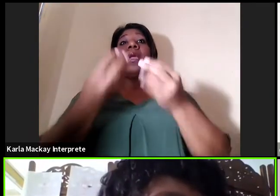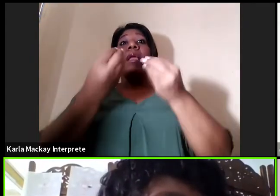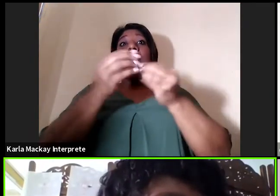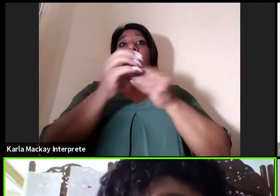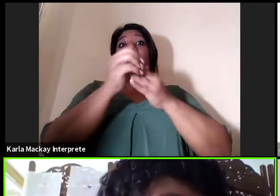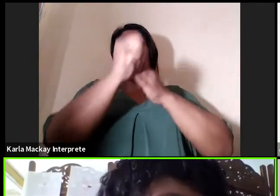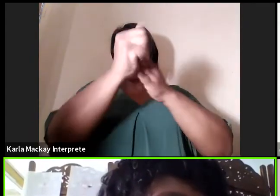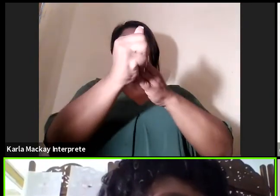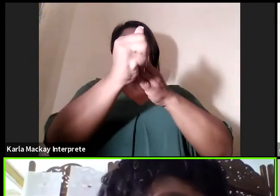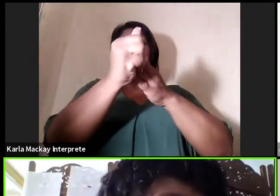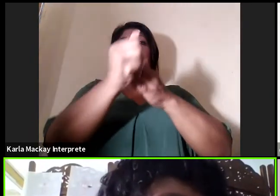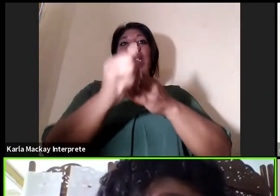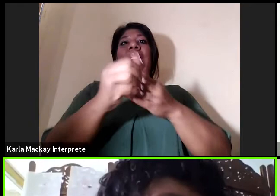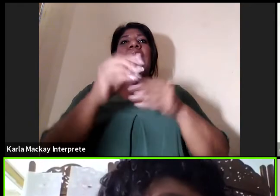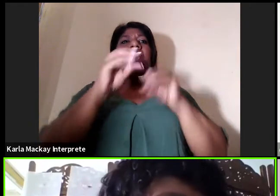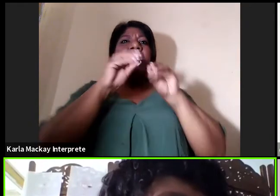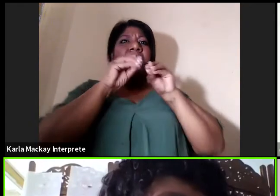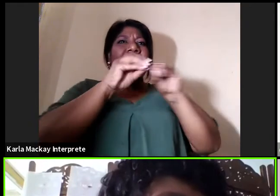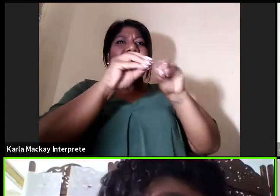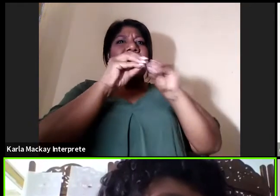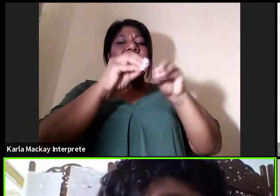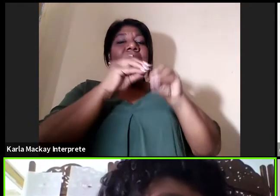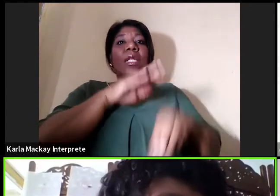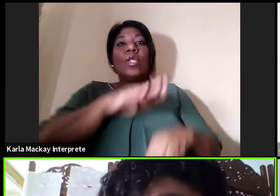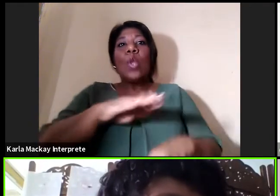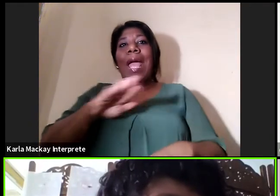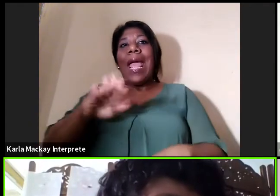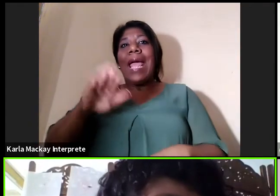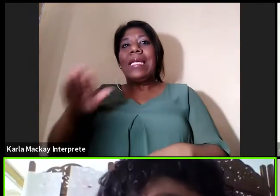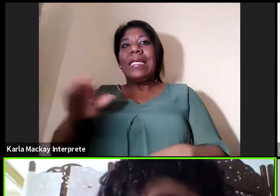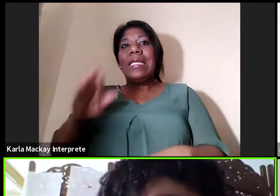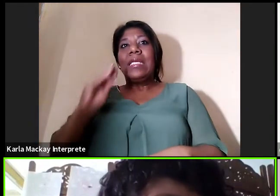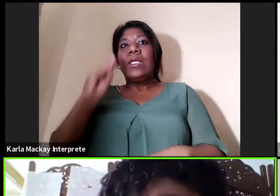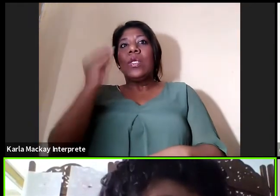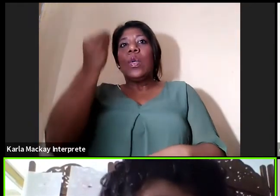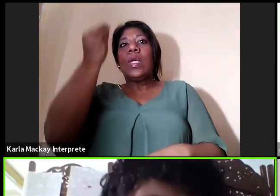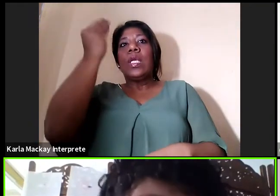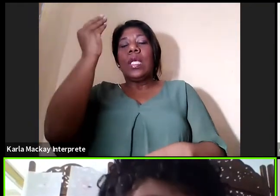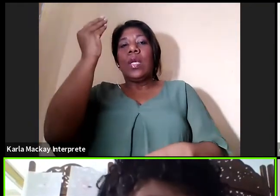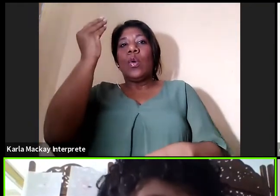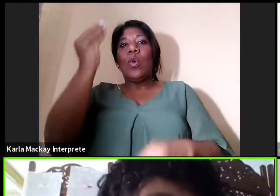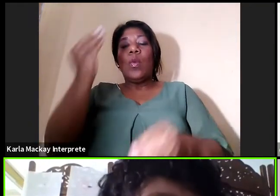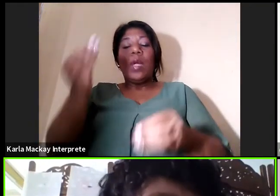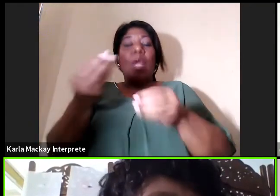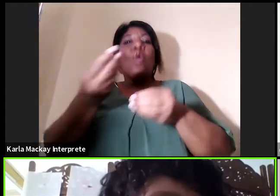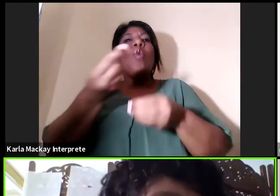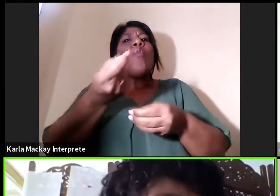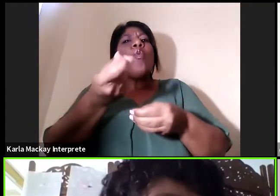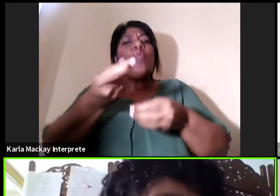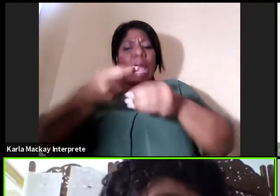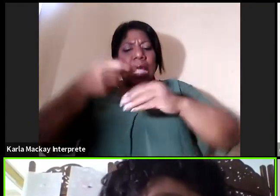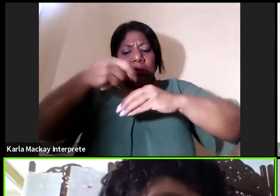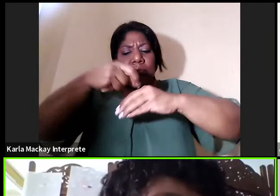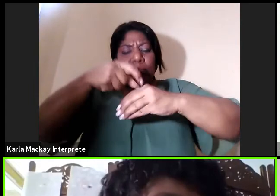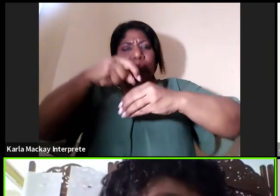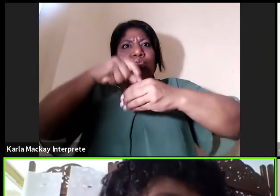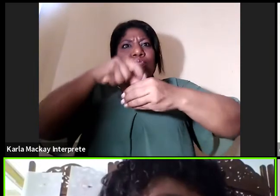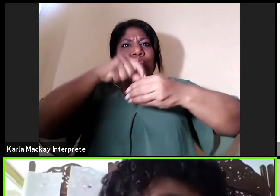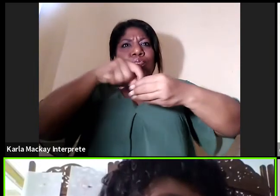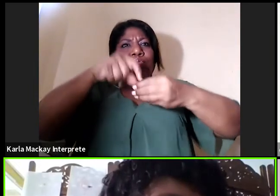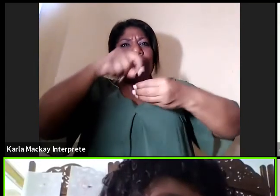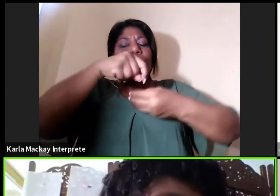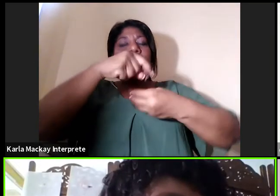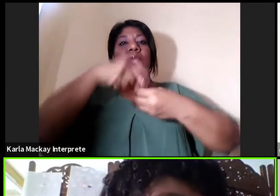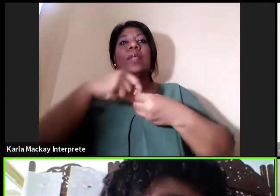nuevos investigadores y además de los semilleros de investigación. El doctor Raúl es